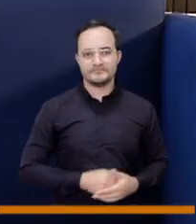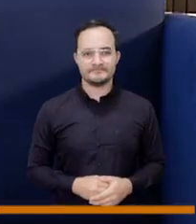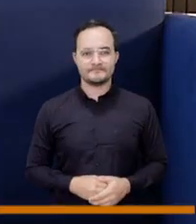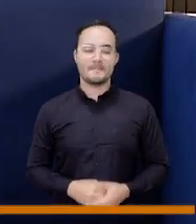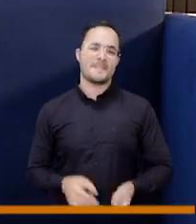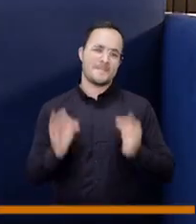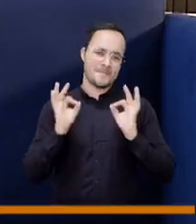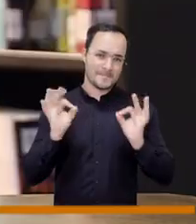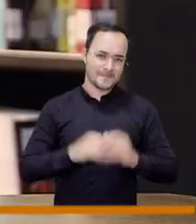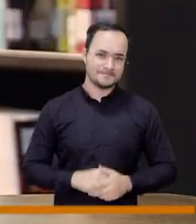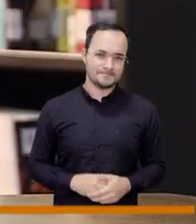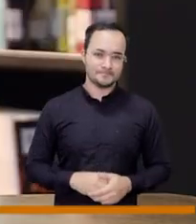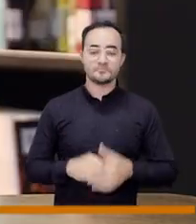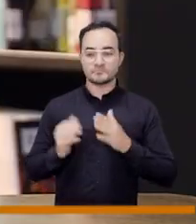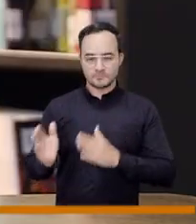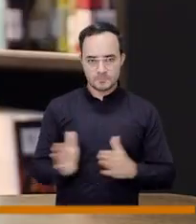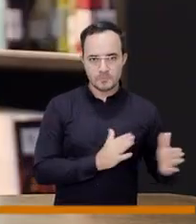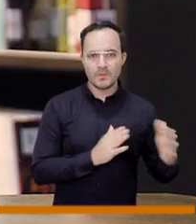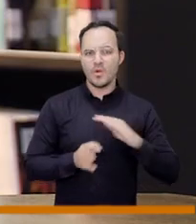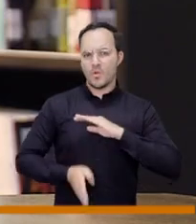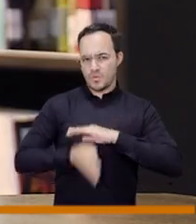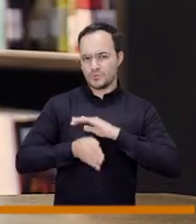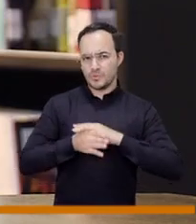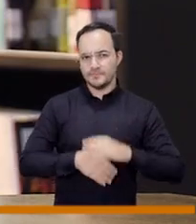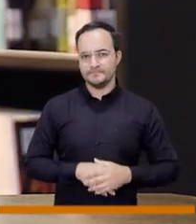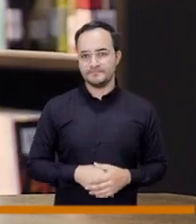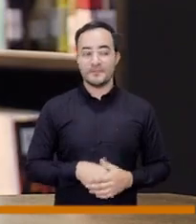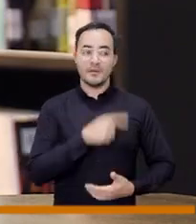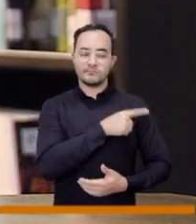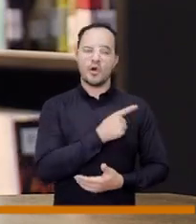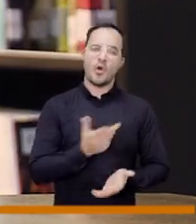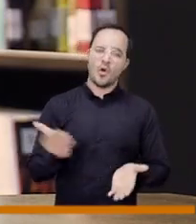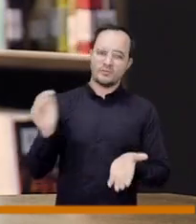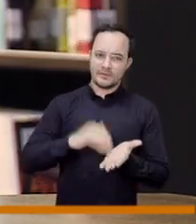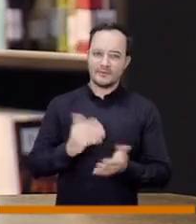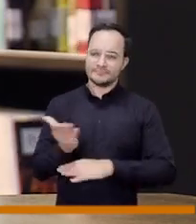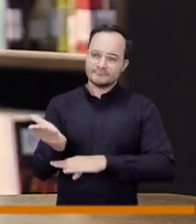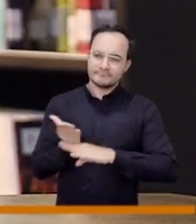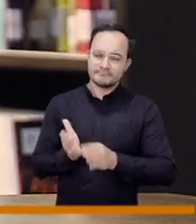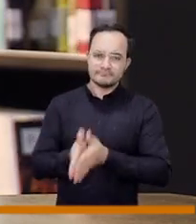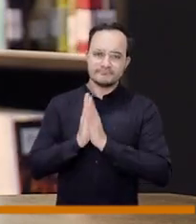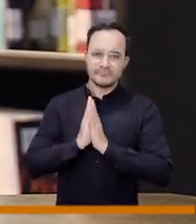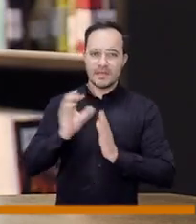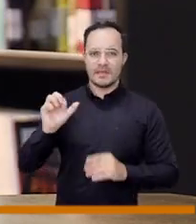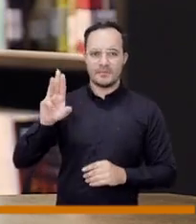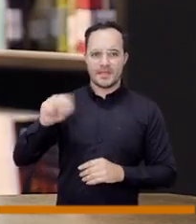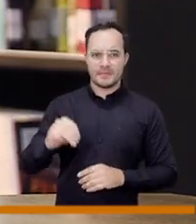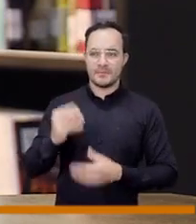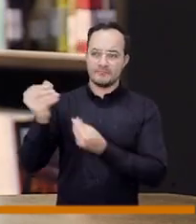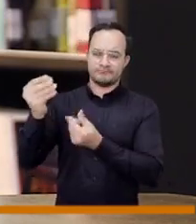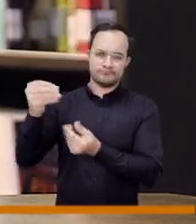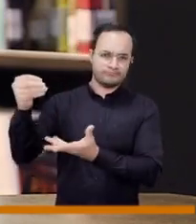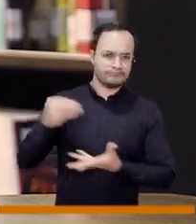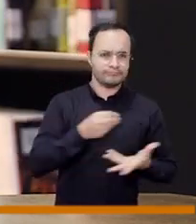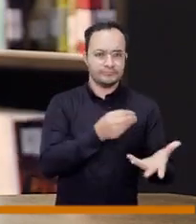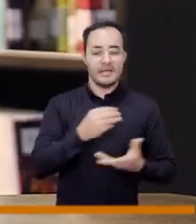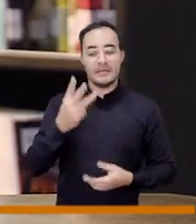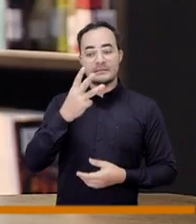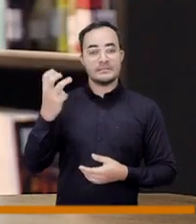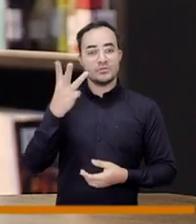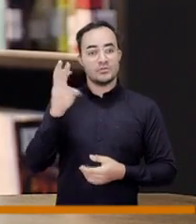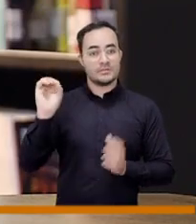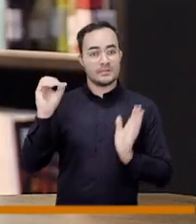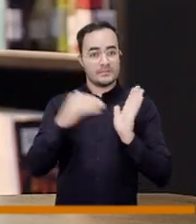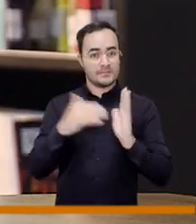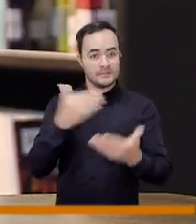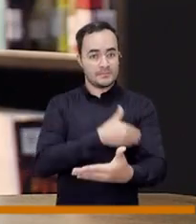para iniciar su gestión el alcalde volvió a presentar solicitud por las transferencias de pm ya no por los 330 mil